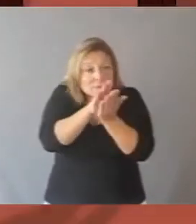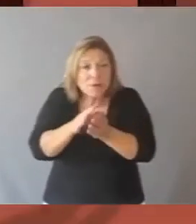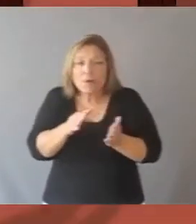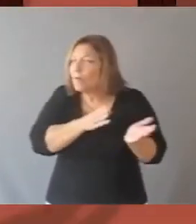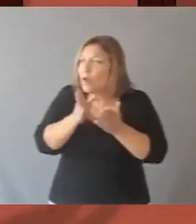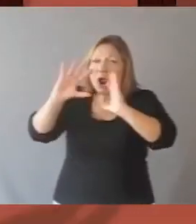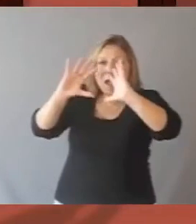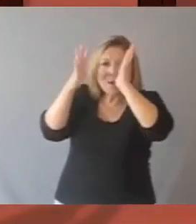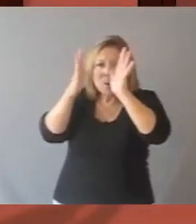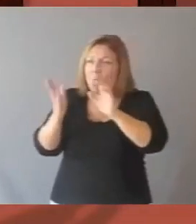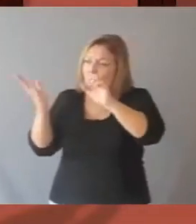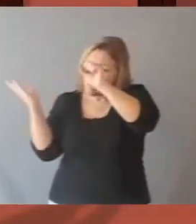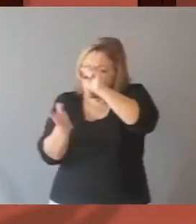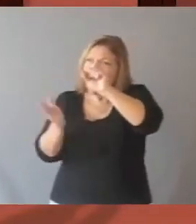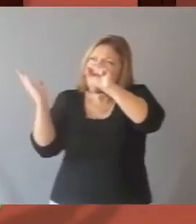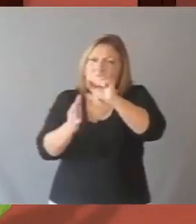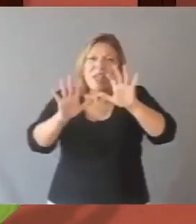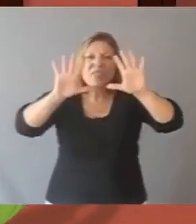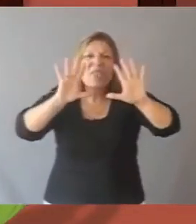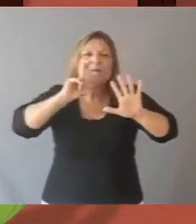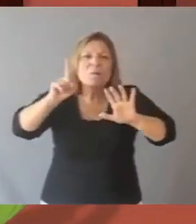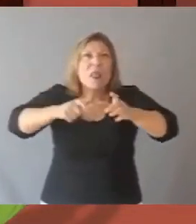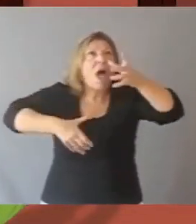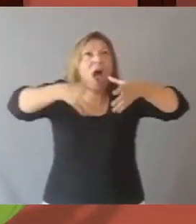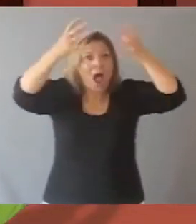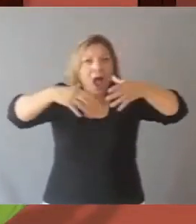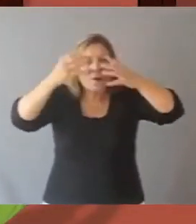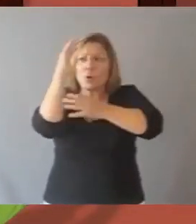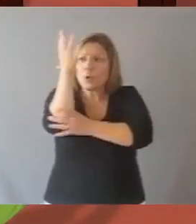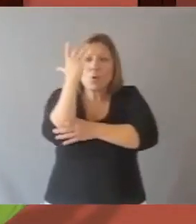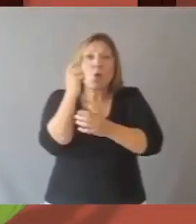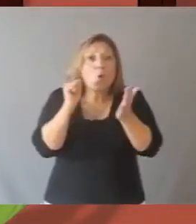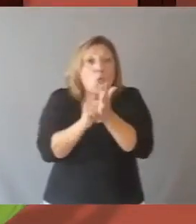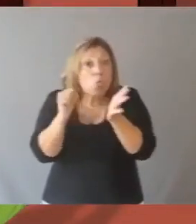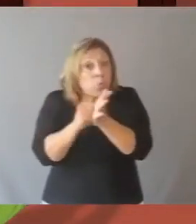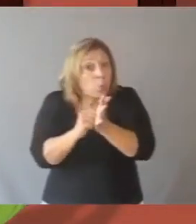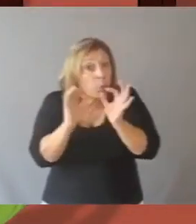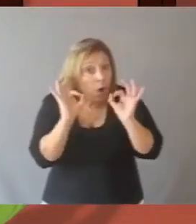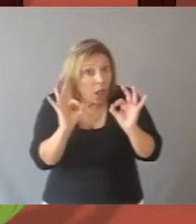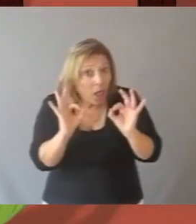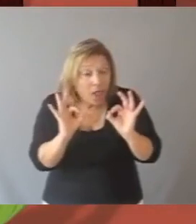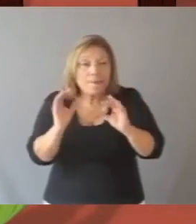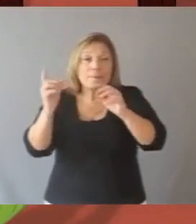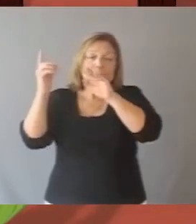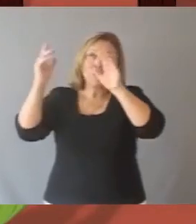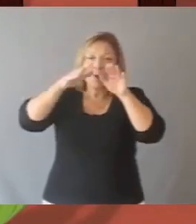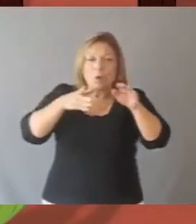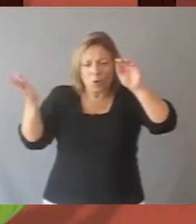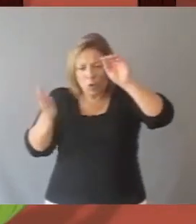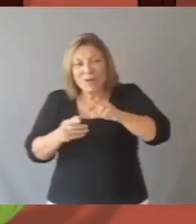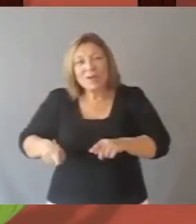el dique. Fueron todos al bosque y echaron abajo más de diez mil árboles, sobre todo lapachos y quebrachos porque tienen la madera muy dura.